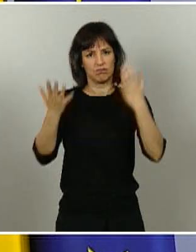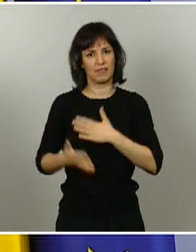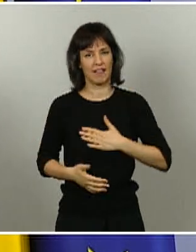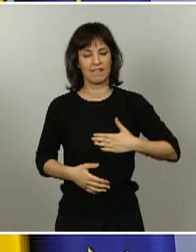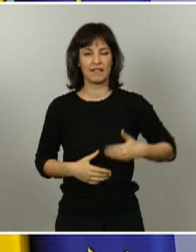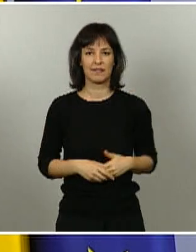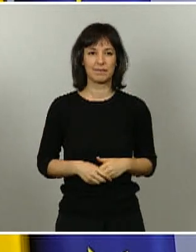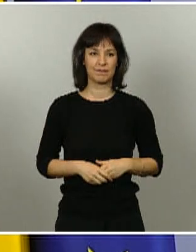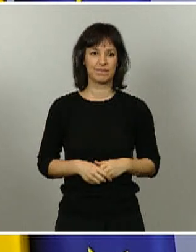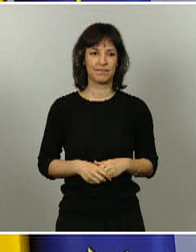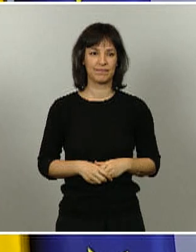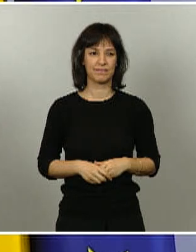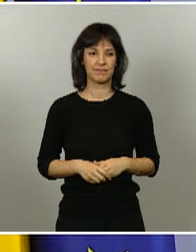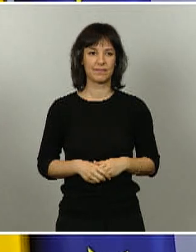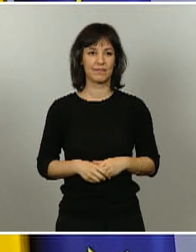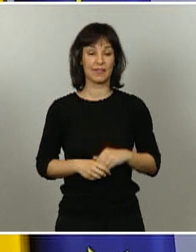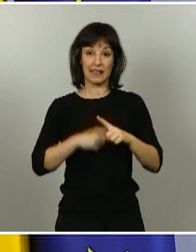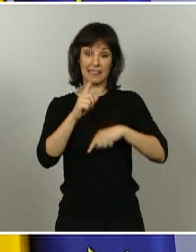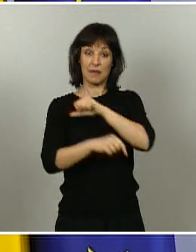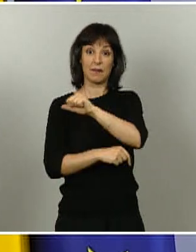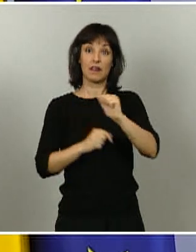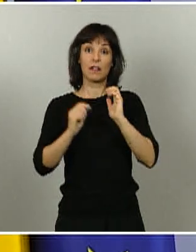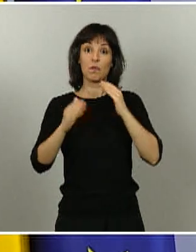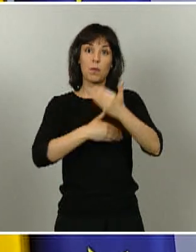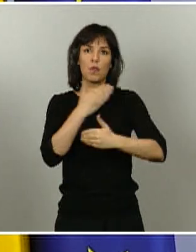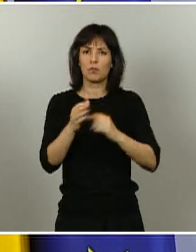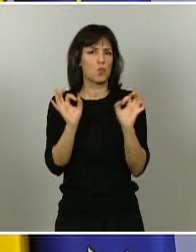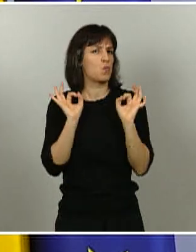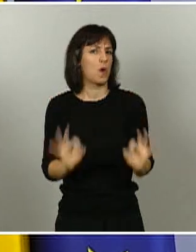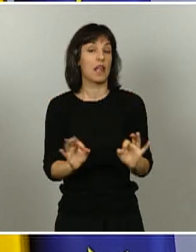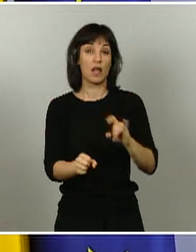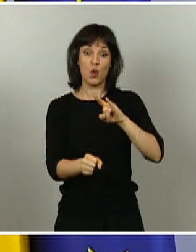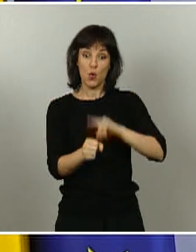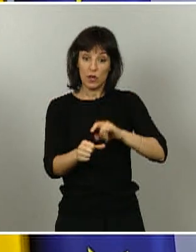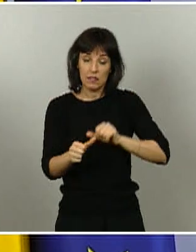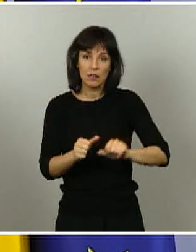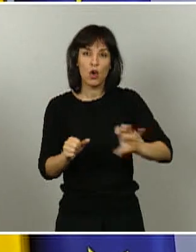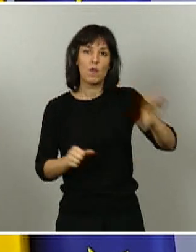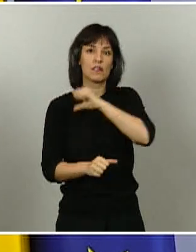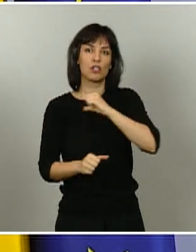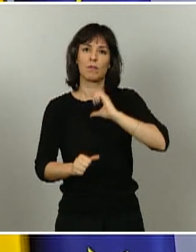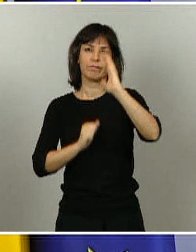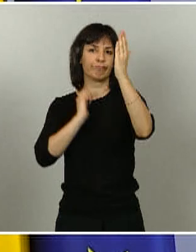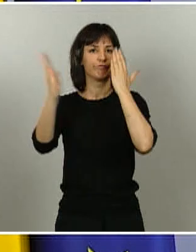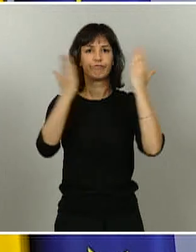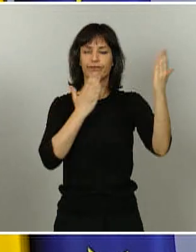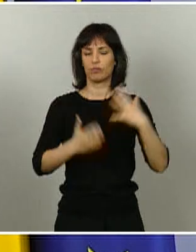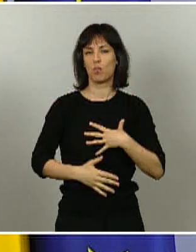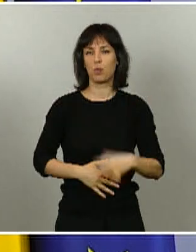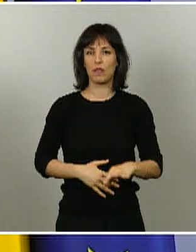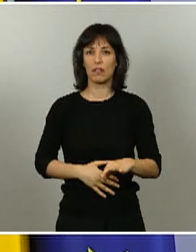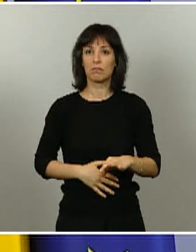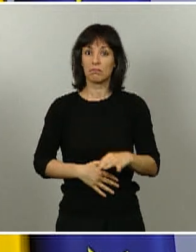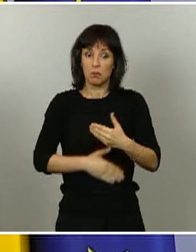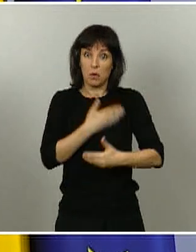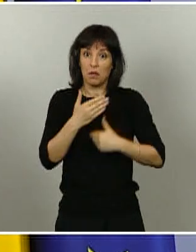La semana que viene el proceso va a seguir exactamente igual. A partir del lunes las comunidades autónomas podrán hacer sus propuestas y seguiremos exactamente con el mismo procedimiento